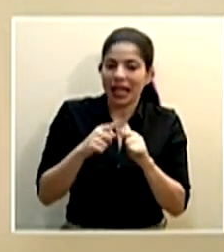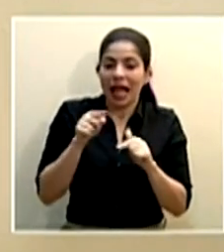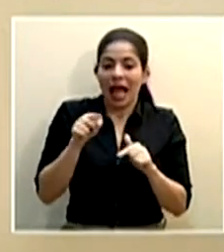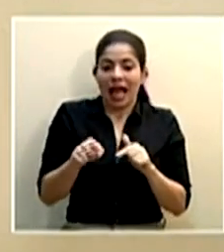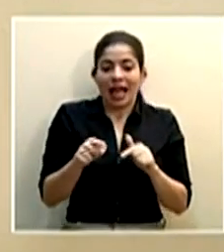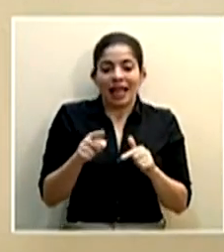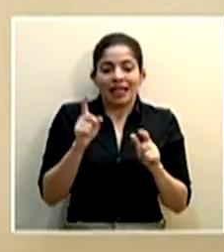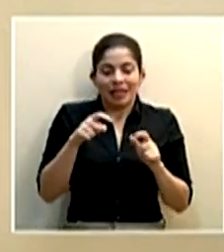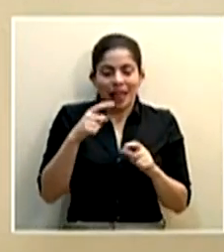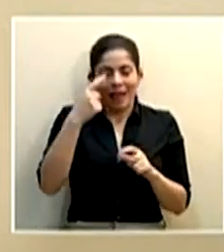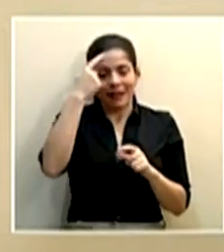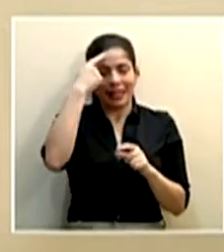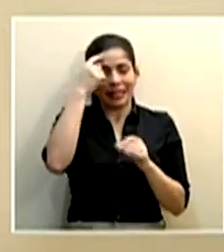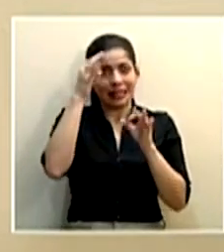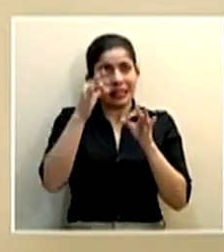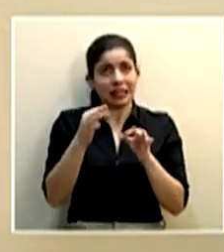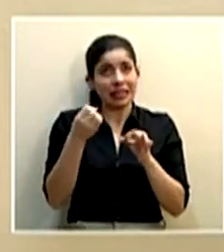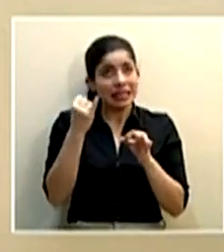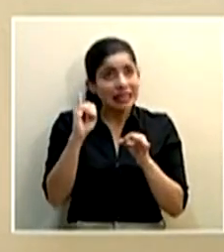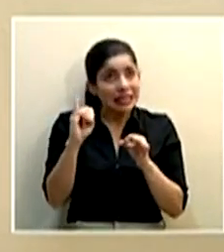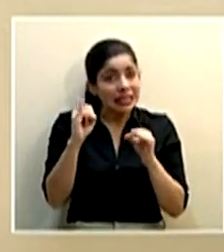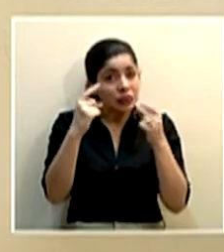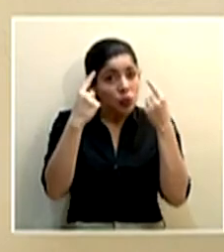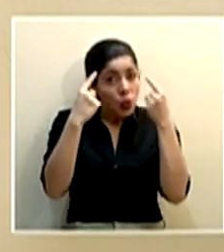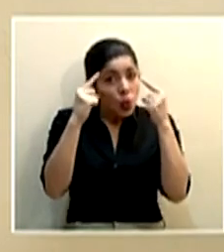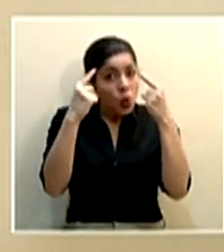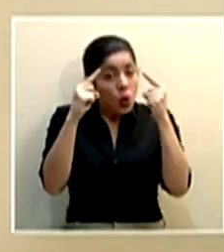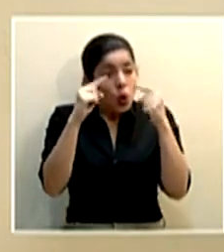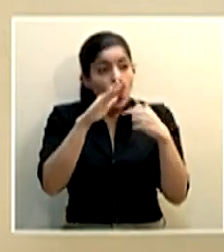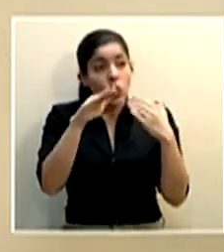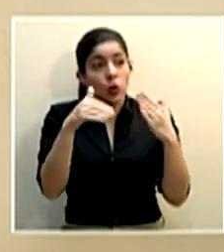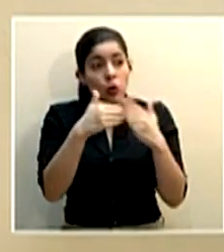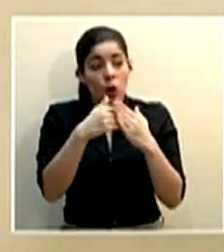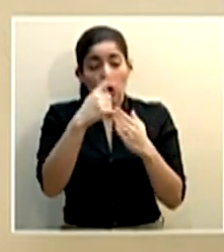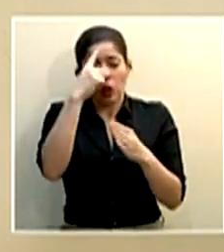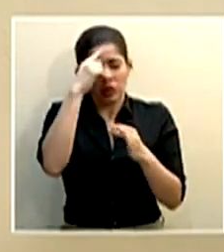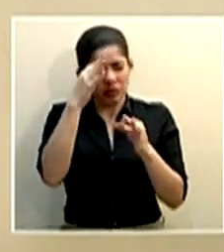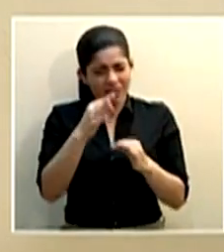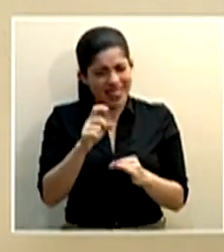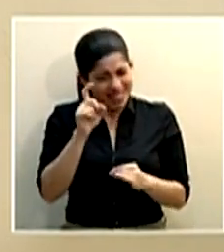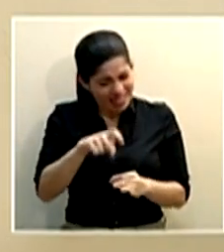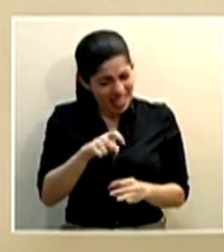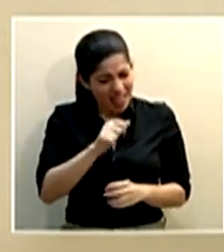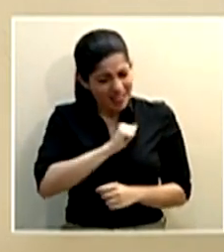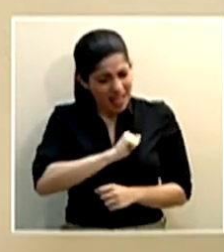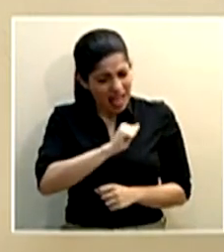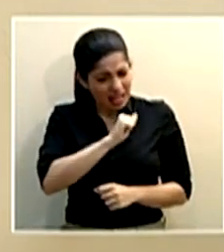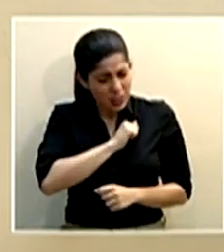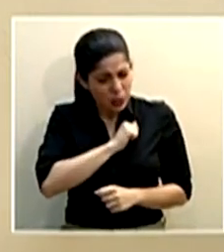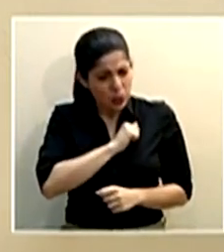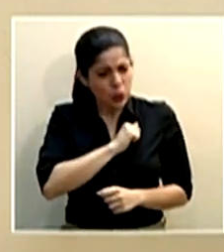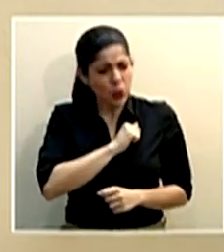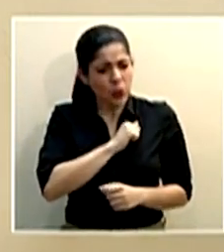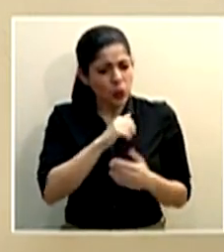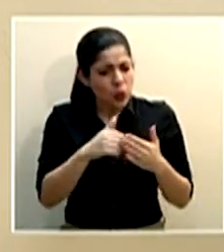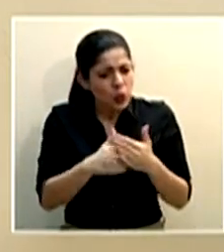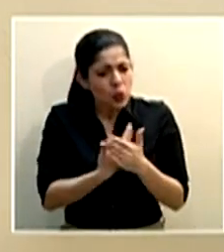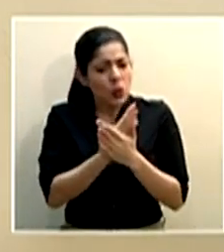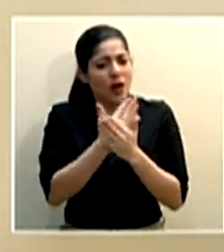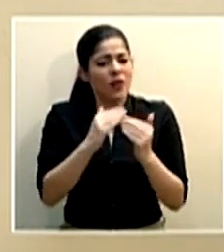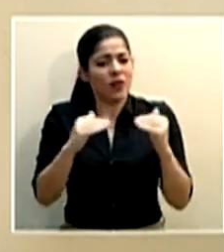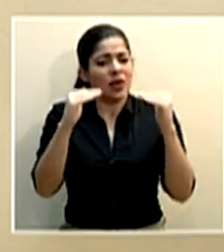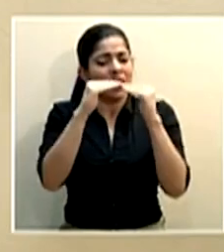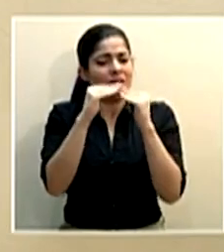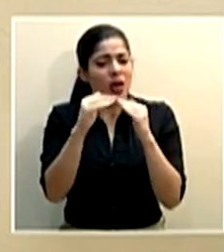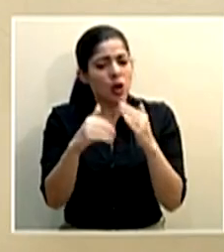hacernos la mentalidad de que si lo logramos si todos nos mentalizamos de que tenemos que comportarnos en ese nuevo estándar en ese